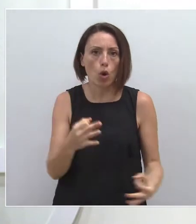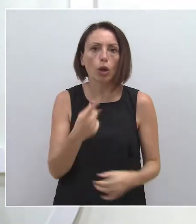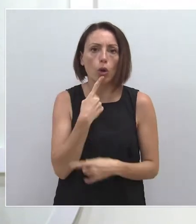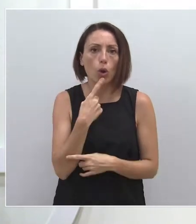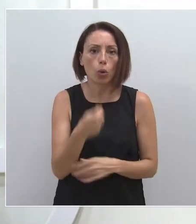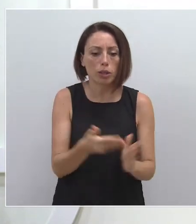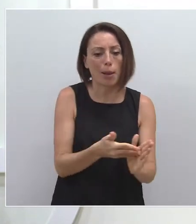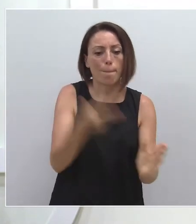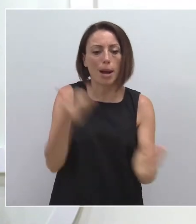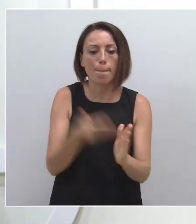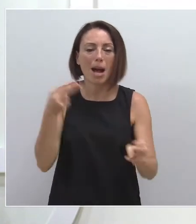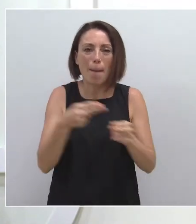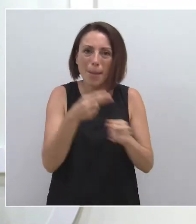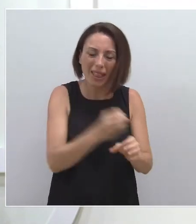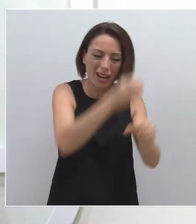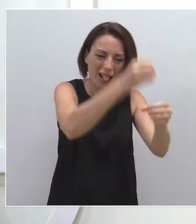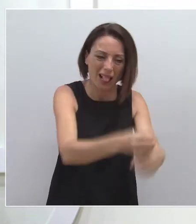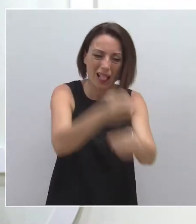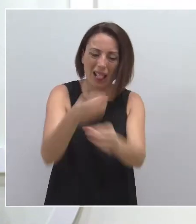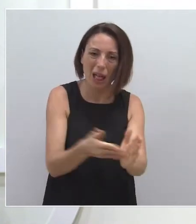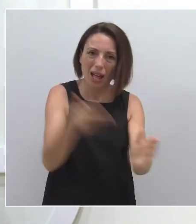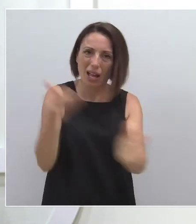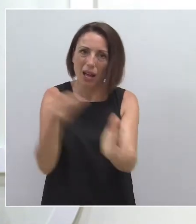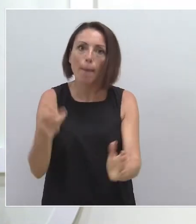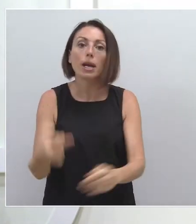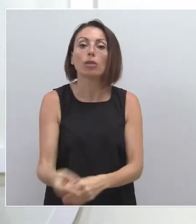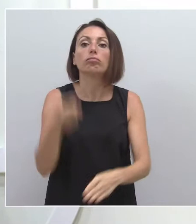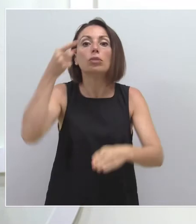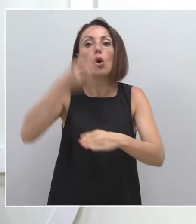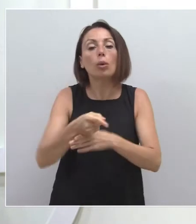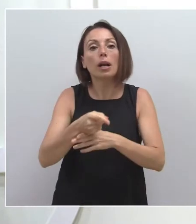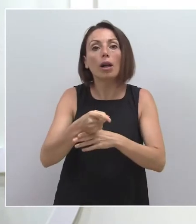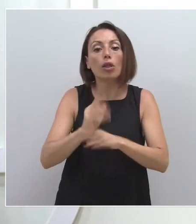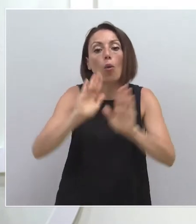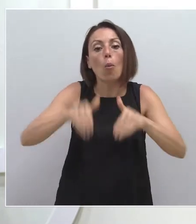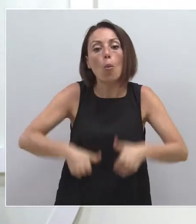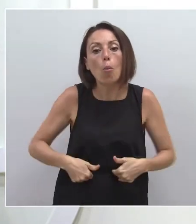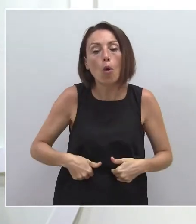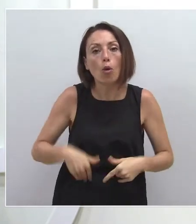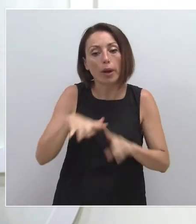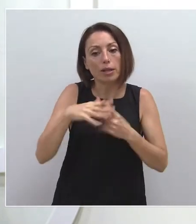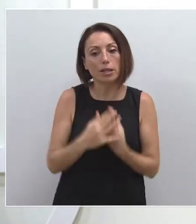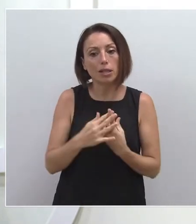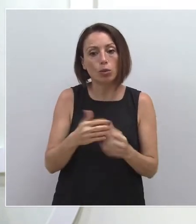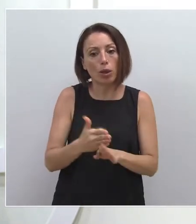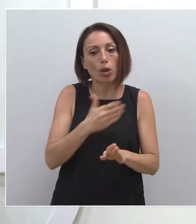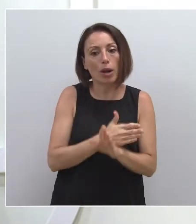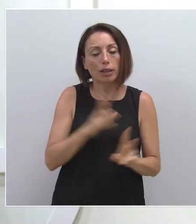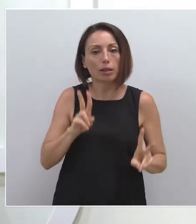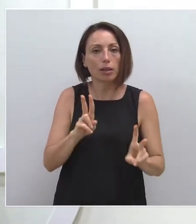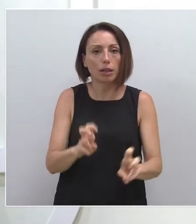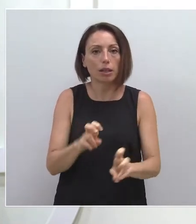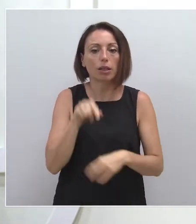retirada de las tablas TACAS, pero es una obligación la de restituir a la situación inicial. Así que está